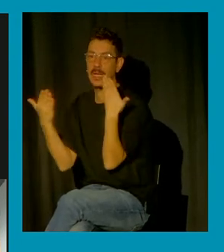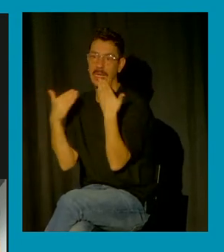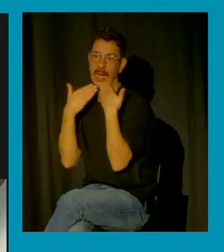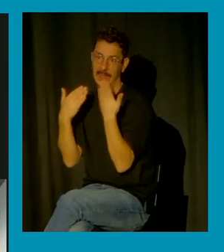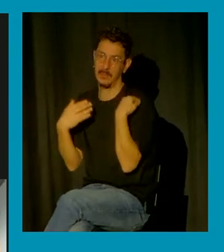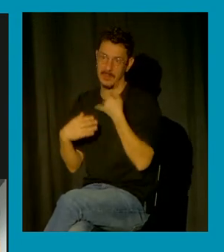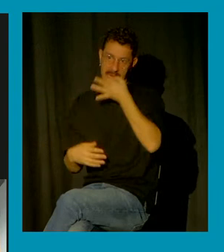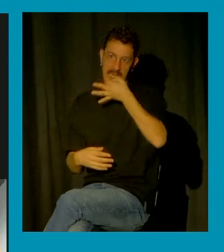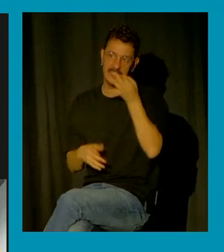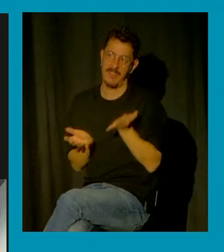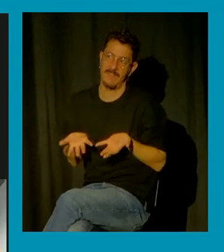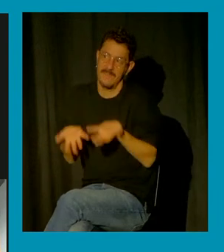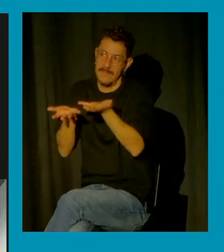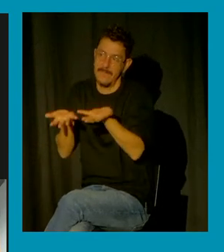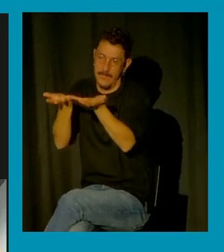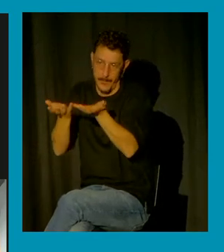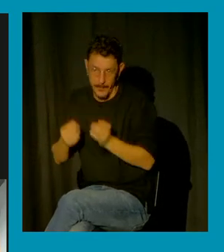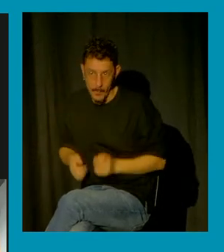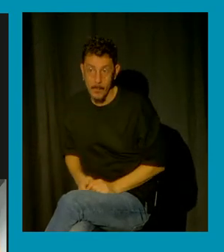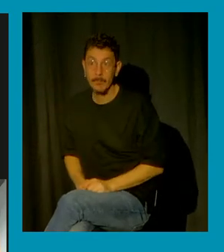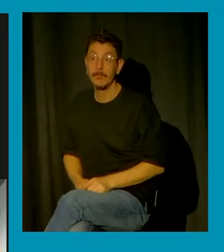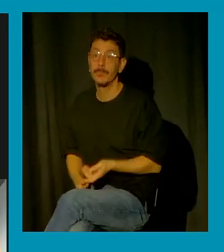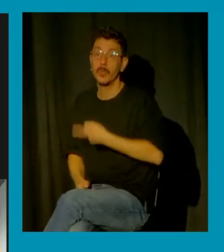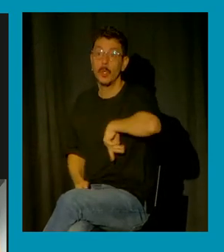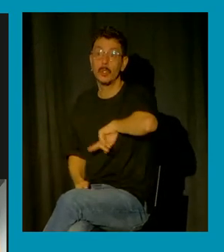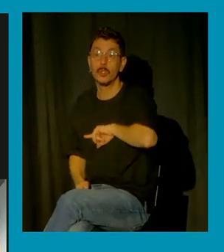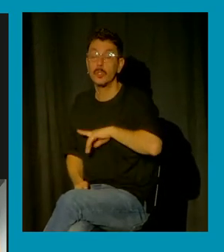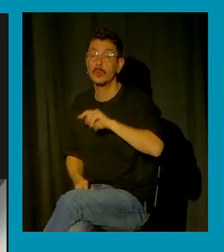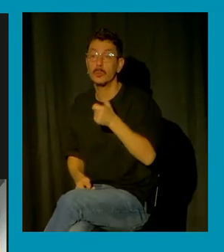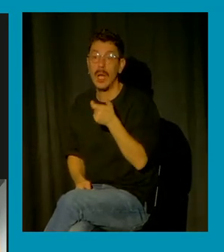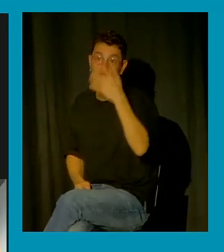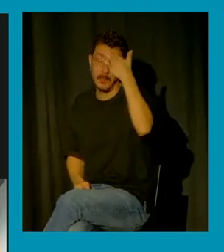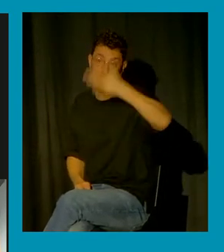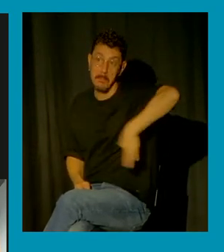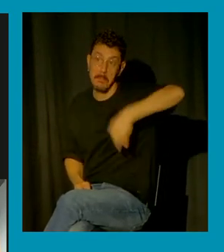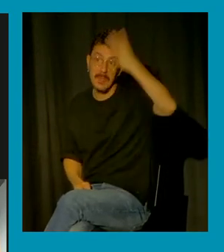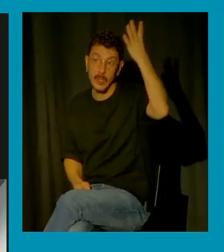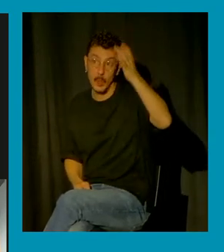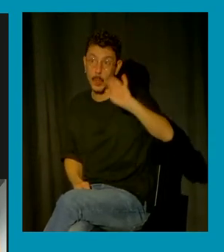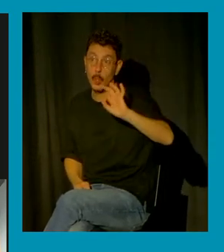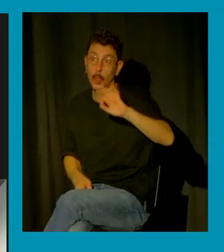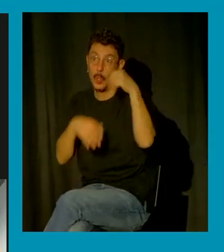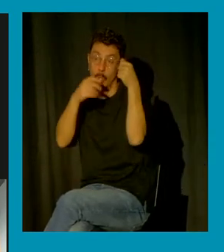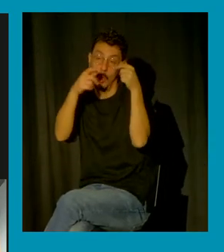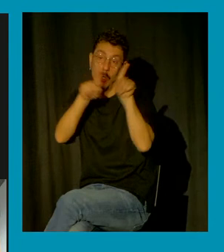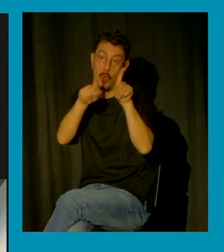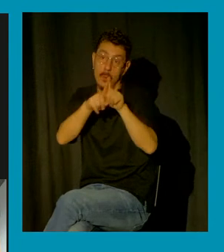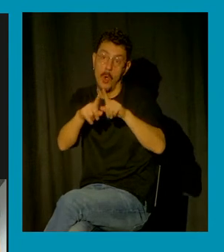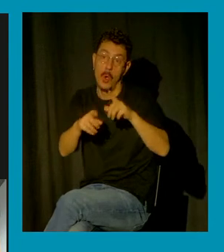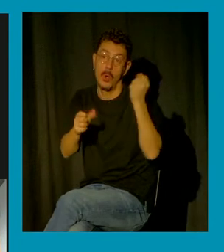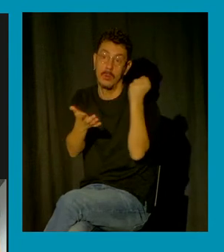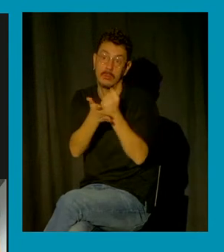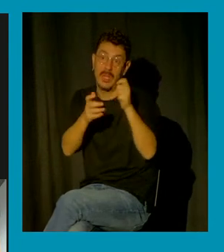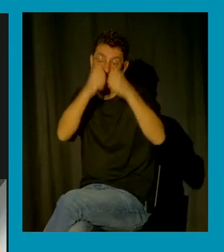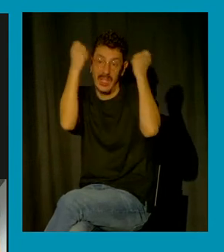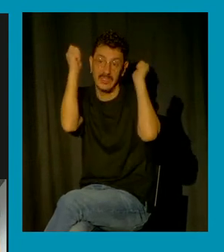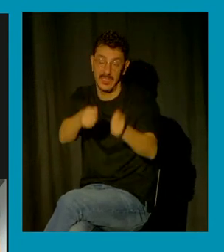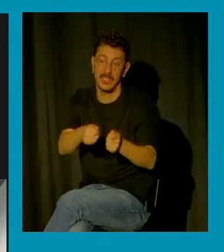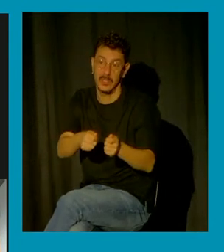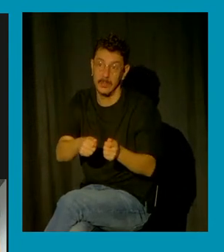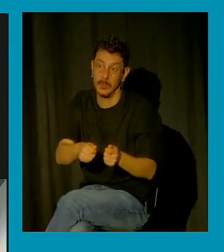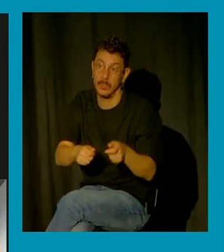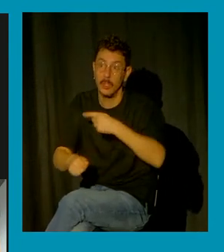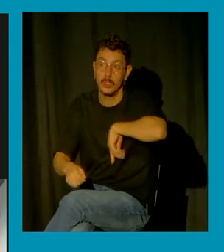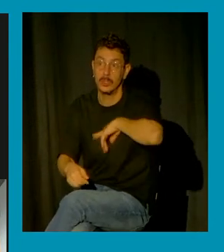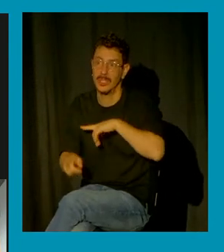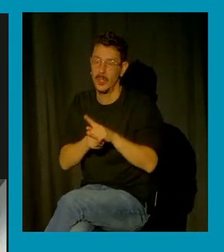normativa o de interpretar un mito o un estereotipo si no estuviésemos impregnadas de representaciones sobre el peligro sexual